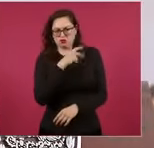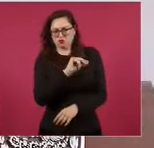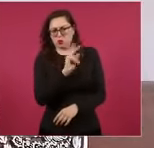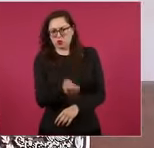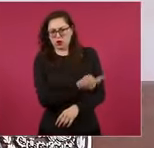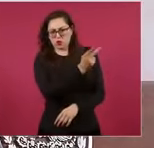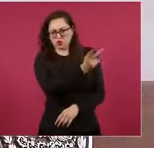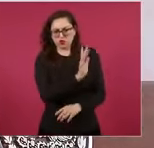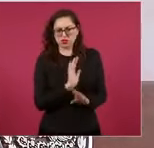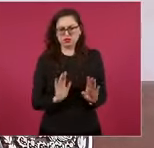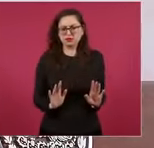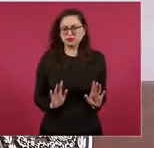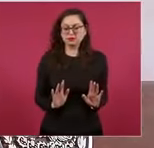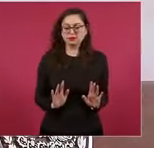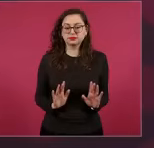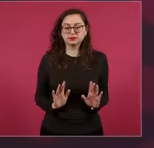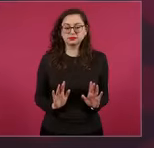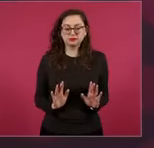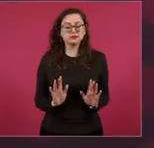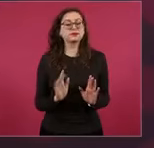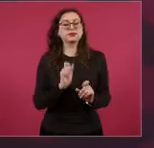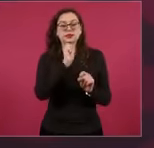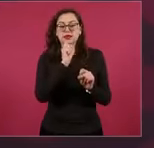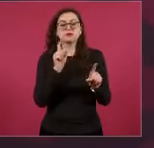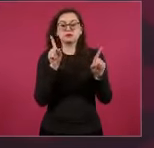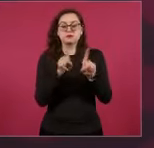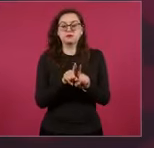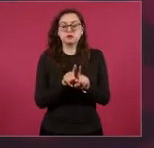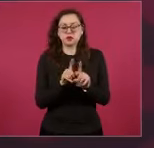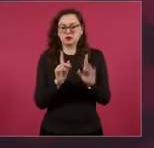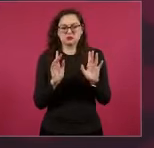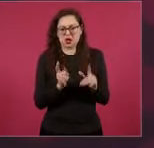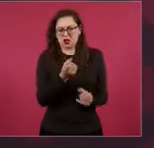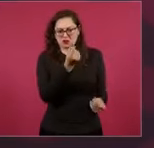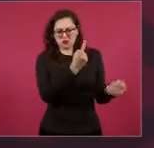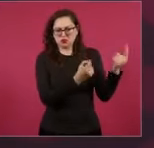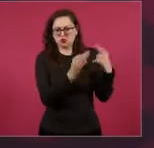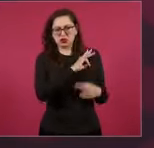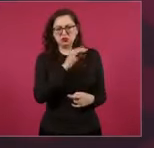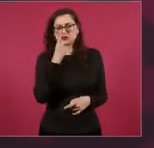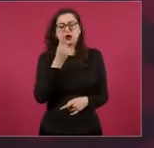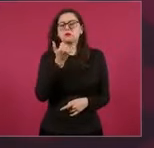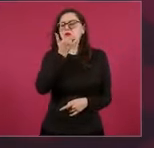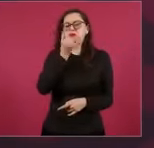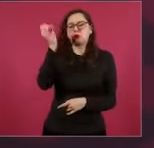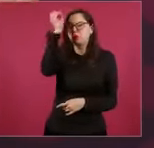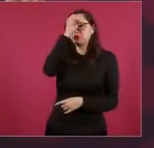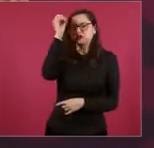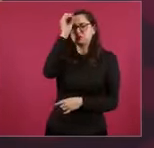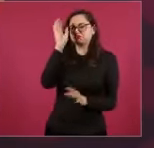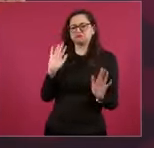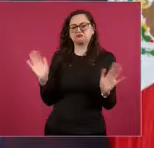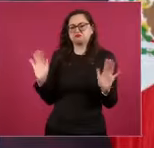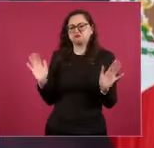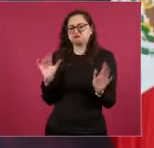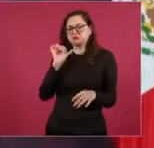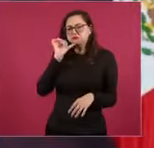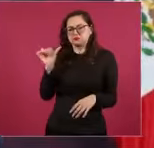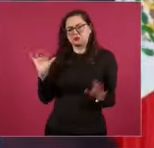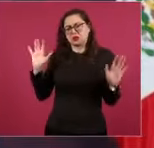con todo el derecho también a decir no quiero opinar o no tengo por qué